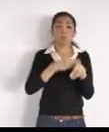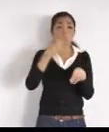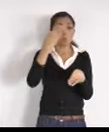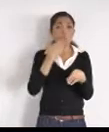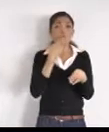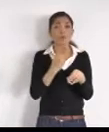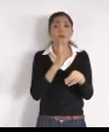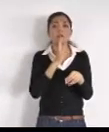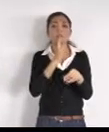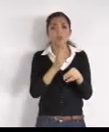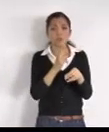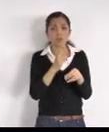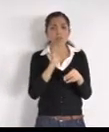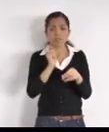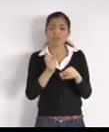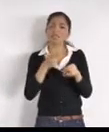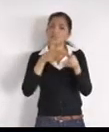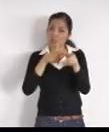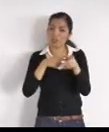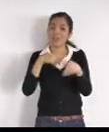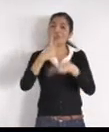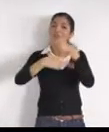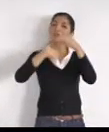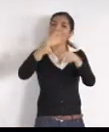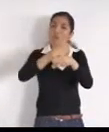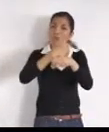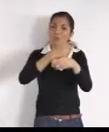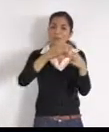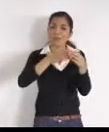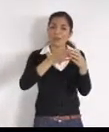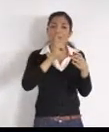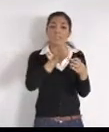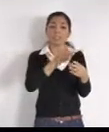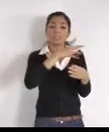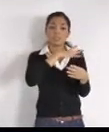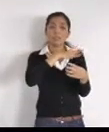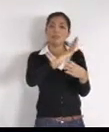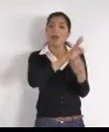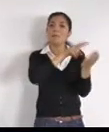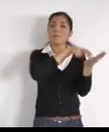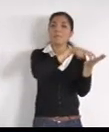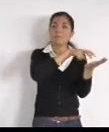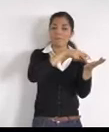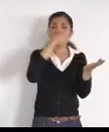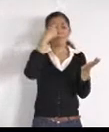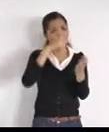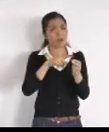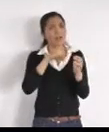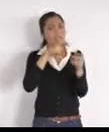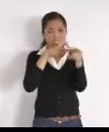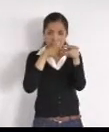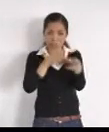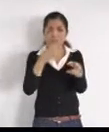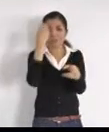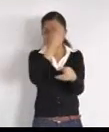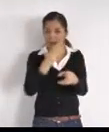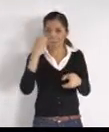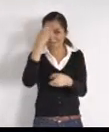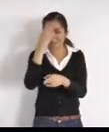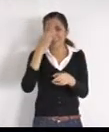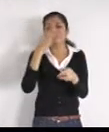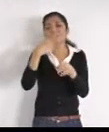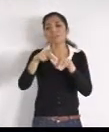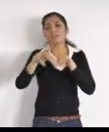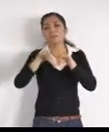ya se capacitaron, para que nos ayuden, a realizar los trabajos, de intervención, en su comunidad, estamos ya, trabajando,